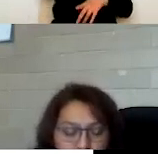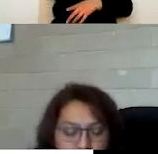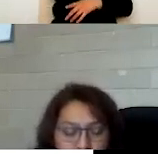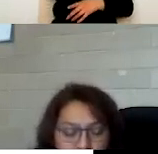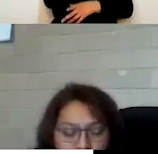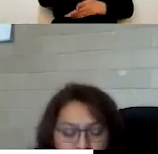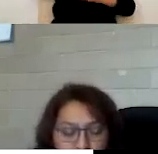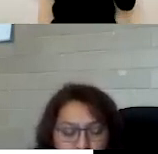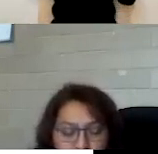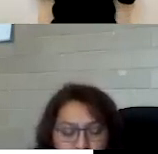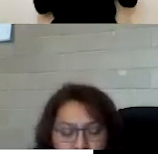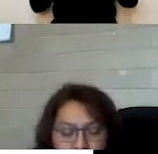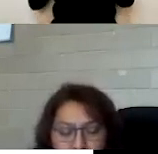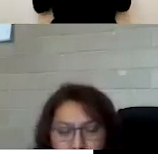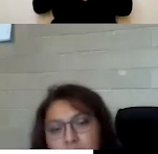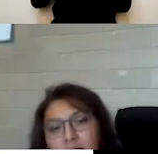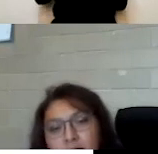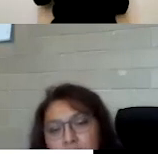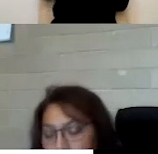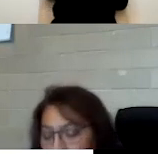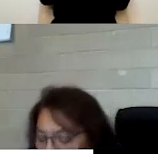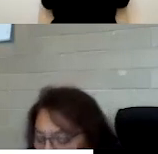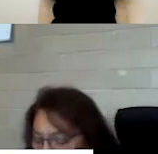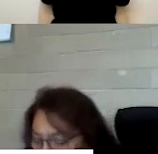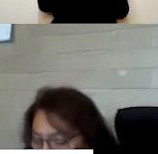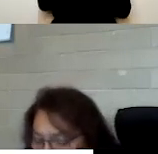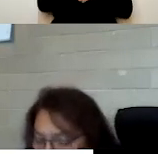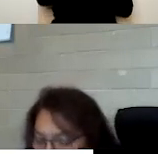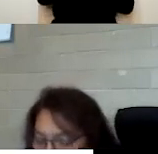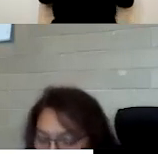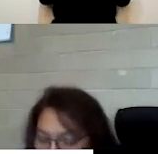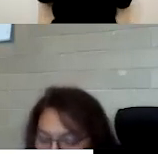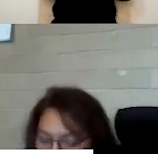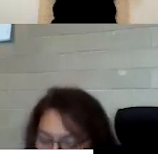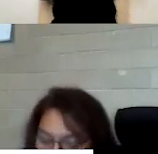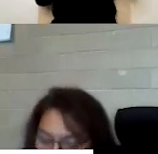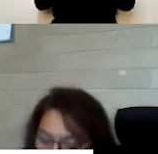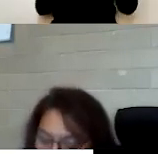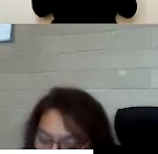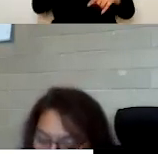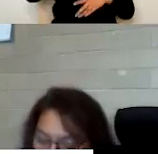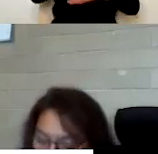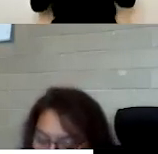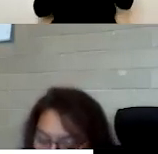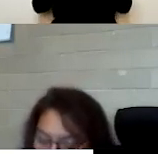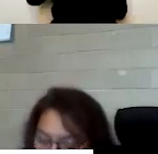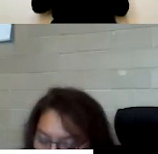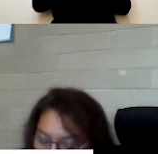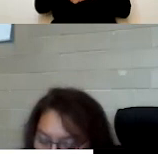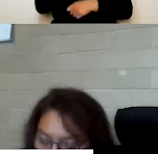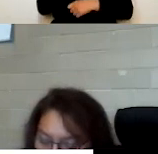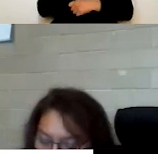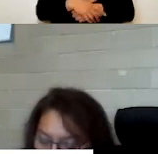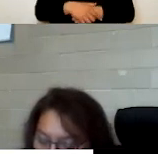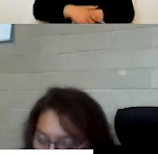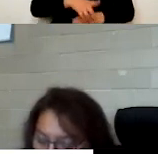transparencia, nuestro marco normativo, las estructuras, los servicios que brindamos como Junta. También